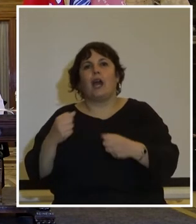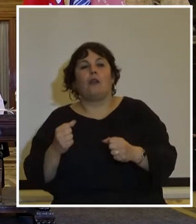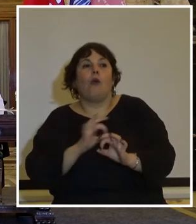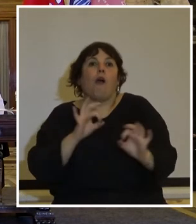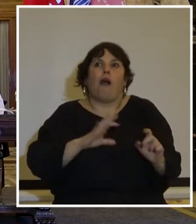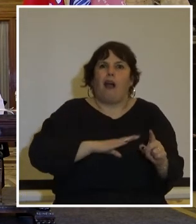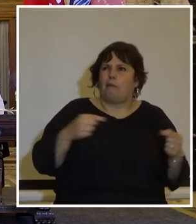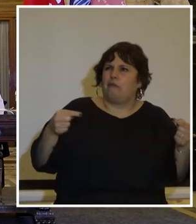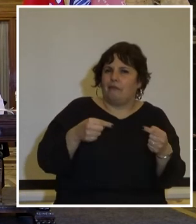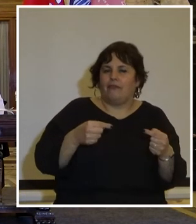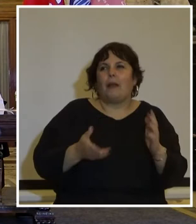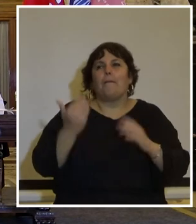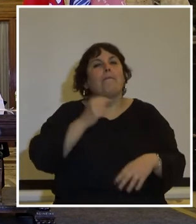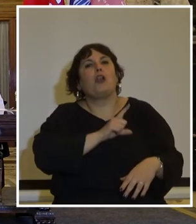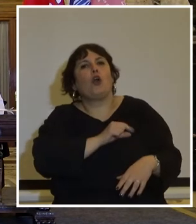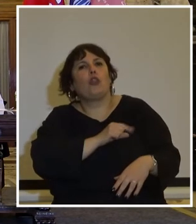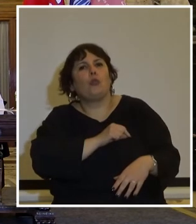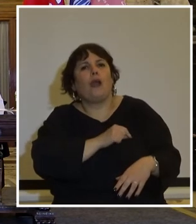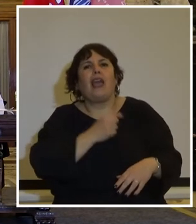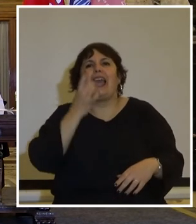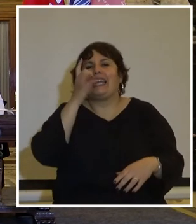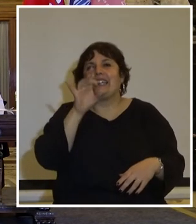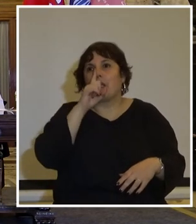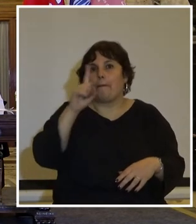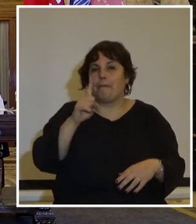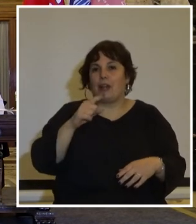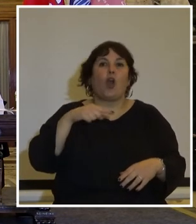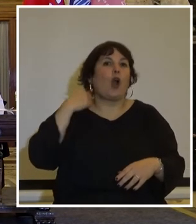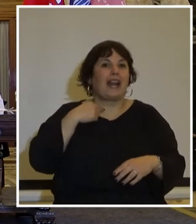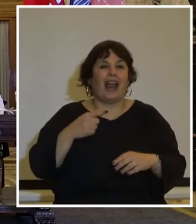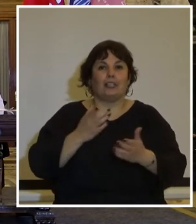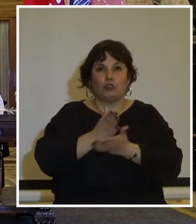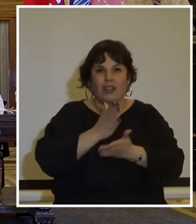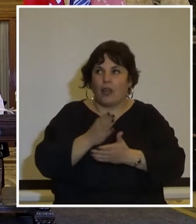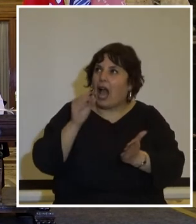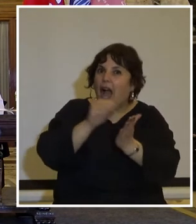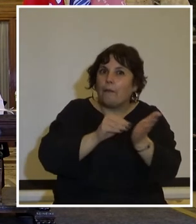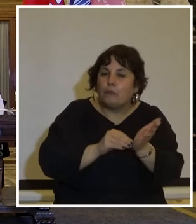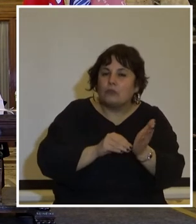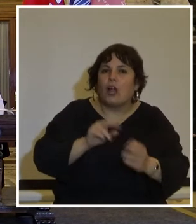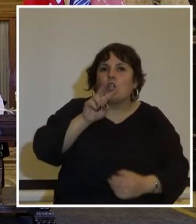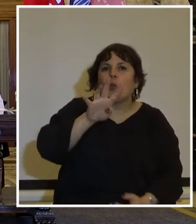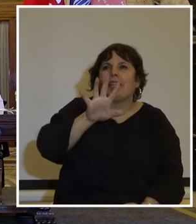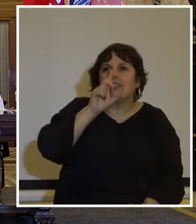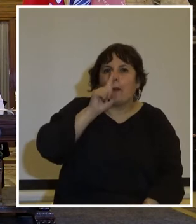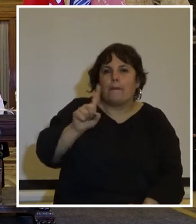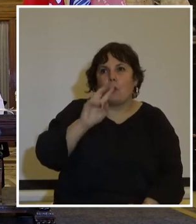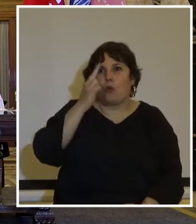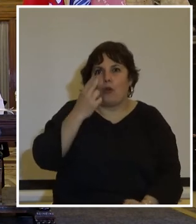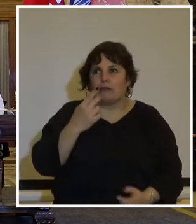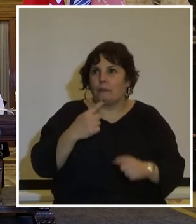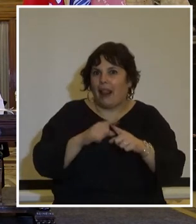más nos duele que para los 15.000 jornales solidarios se hayan inscrito 245.000 uruguayos